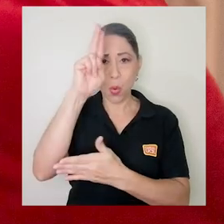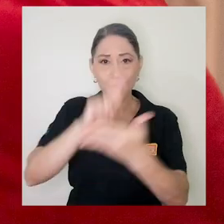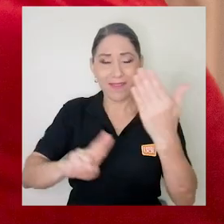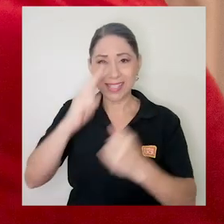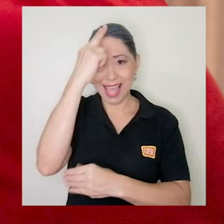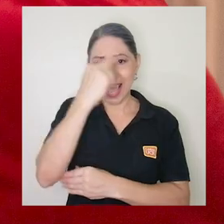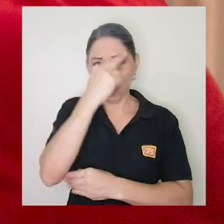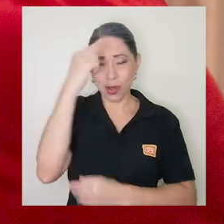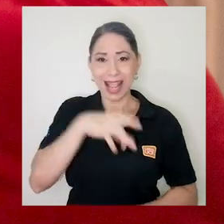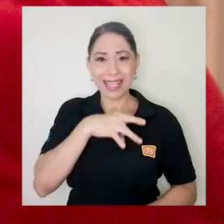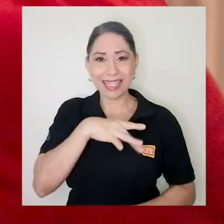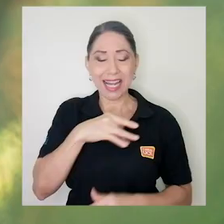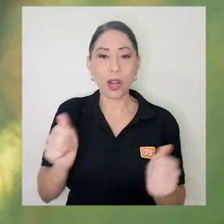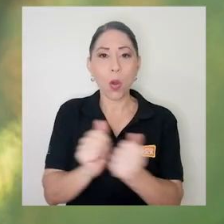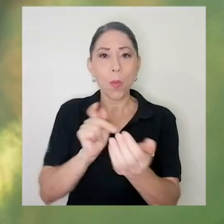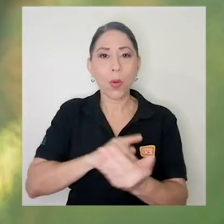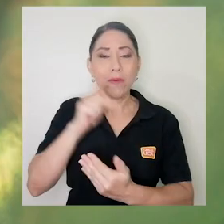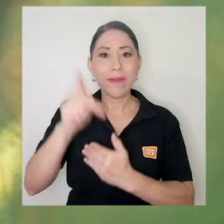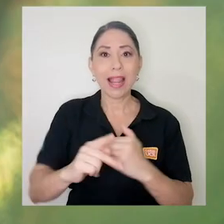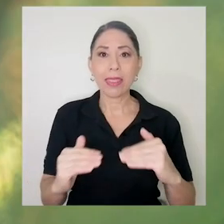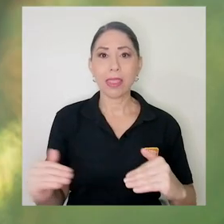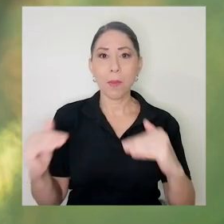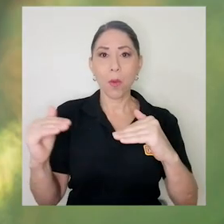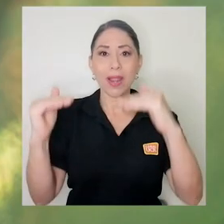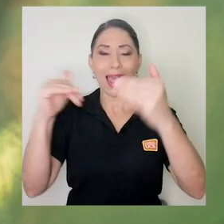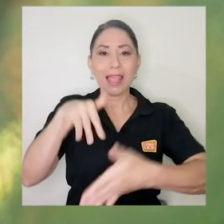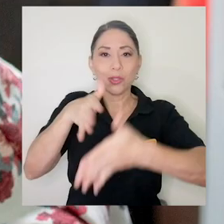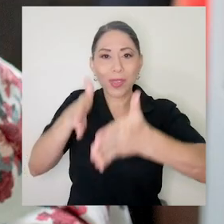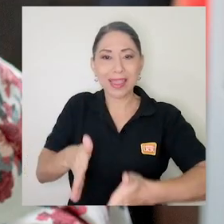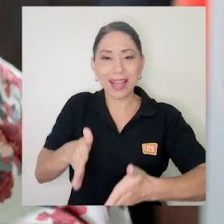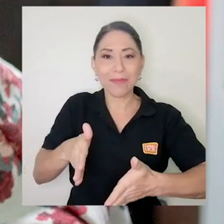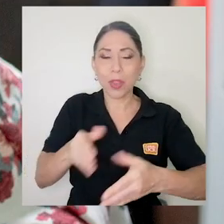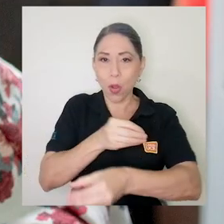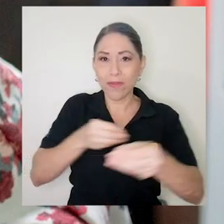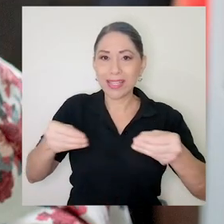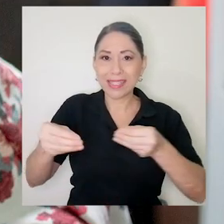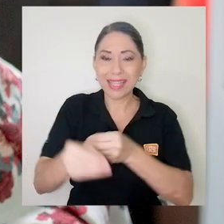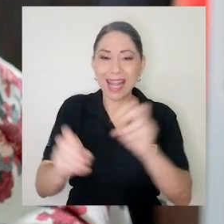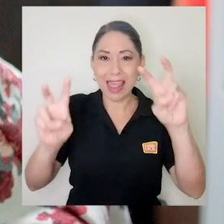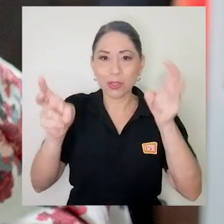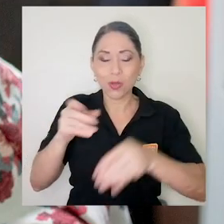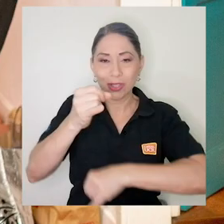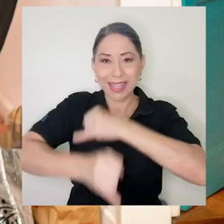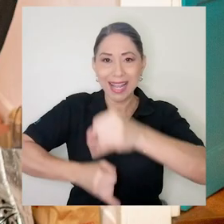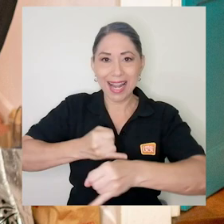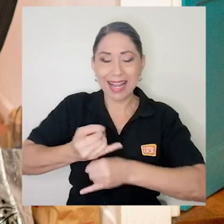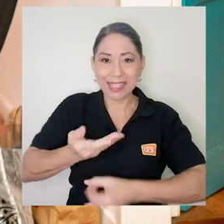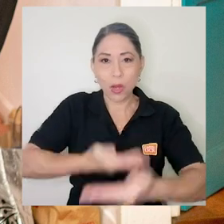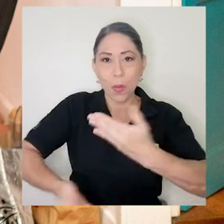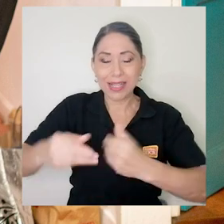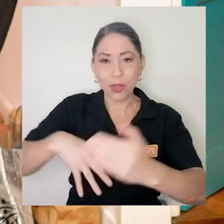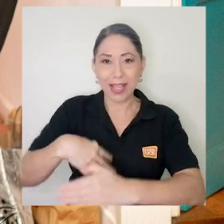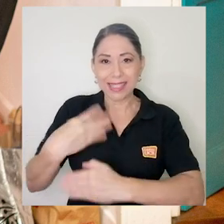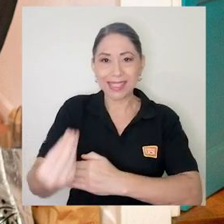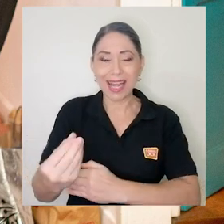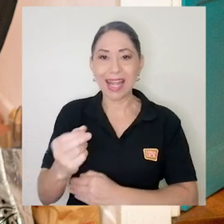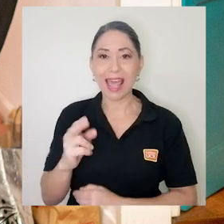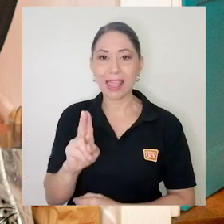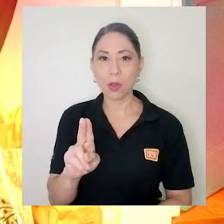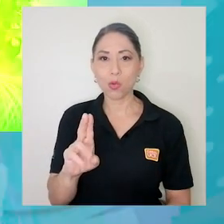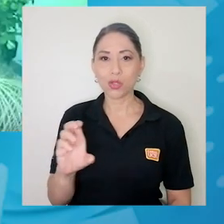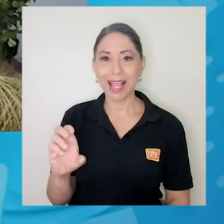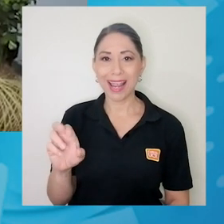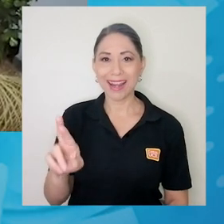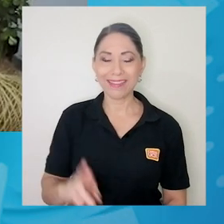por medio del Programa de Movilidad Estudiantil de la Oficina de Asuntos Internacionales y Cooperación Externa de la UCR.